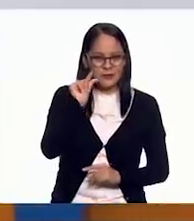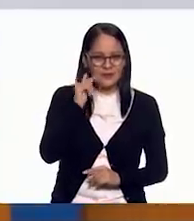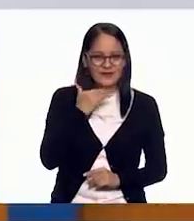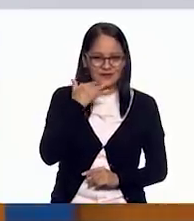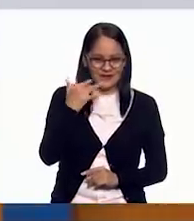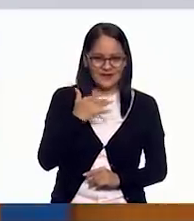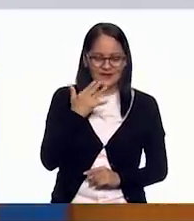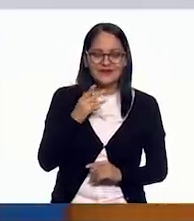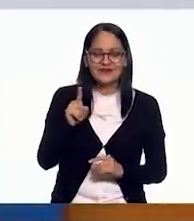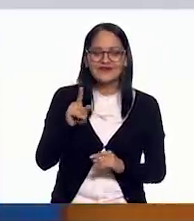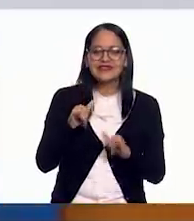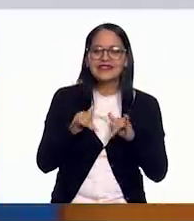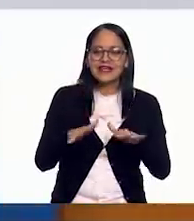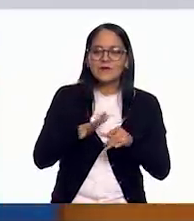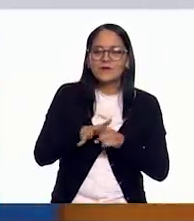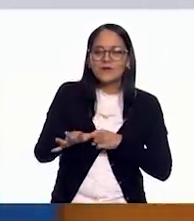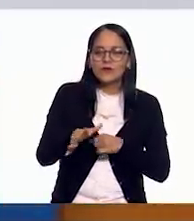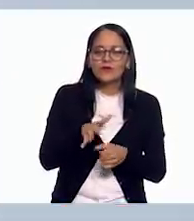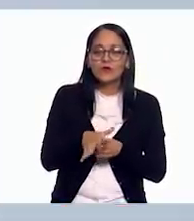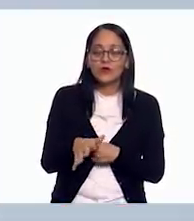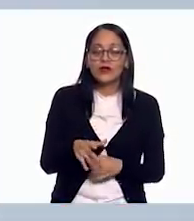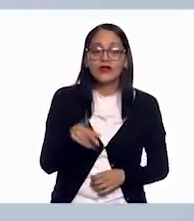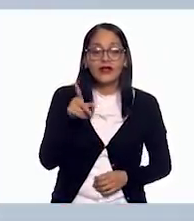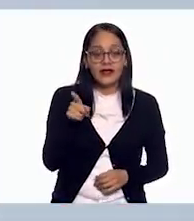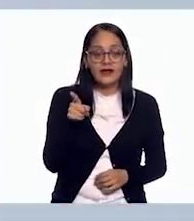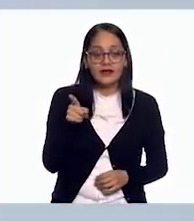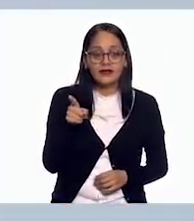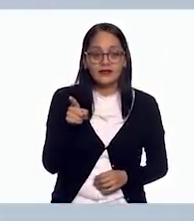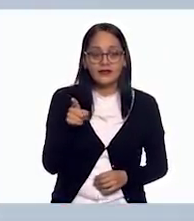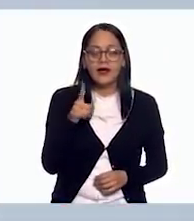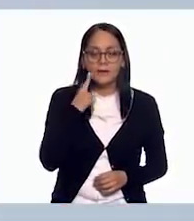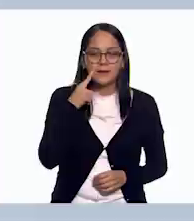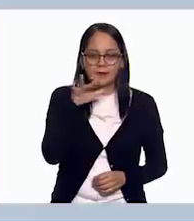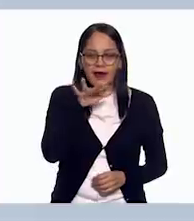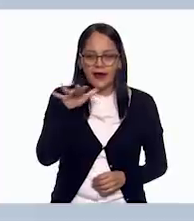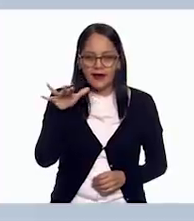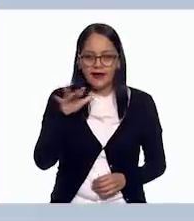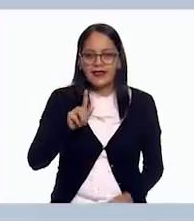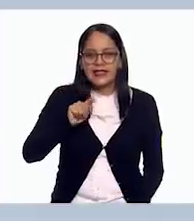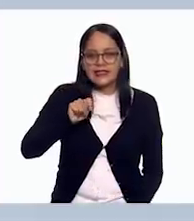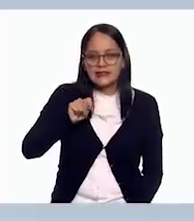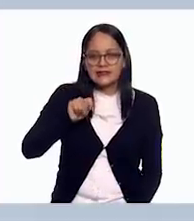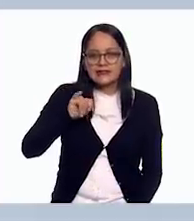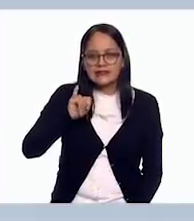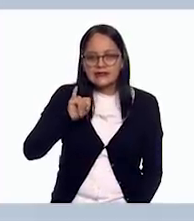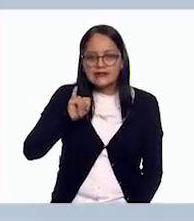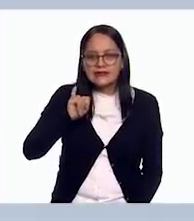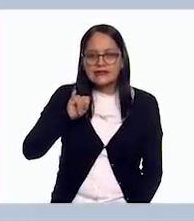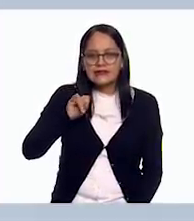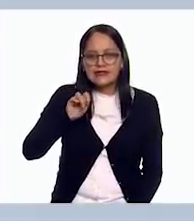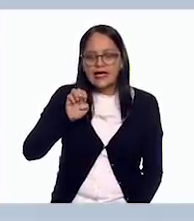menos haces de vez en cuando es que la palabra, a ver, vamos a leerla, tiene,